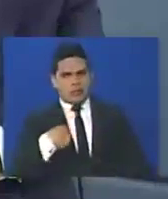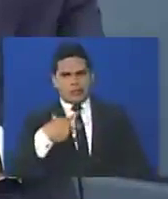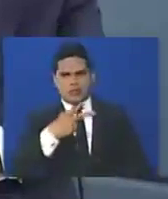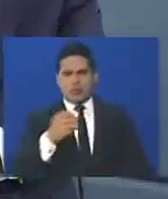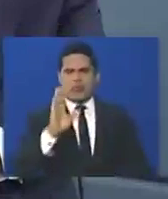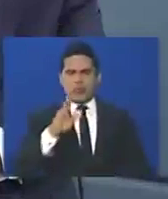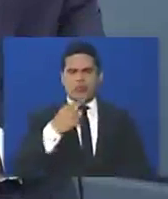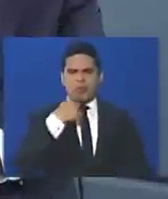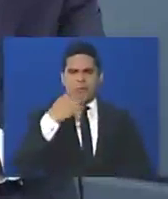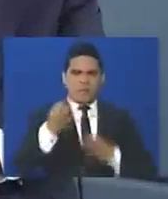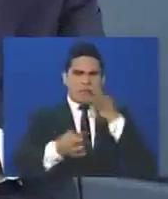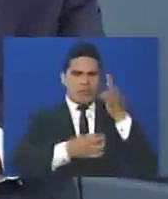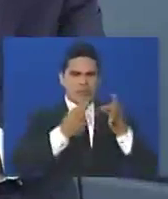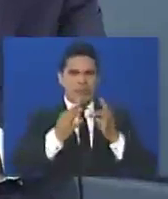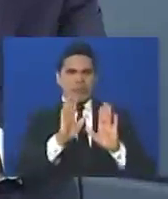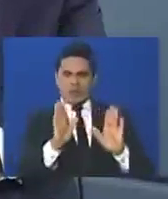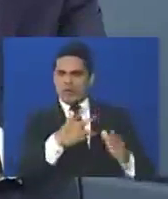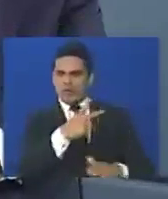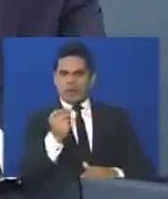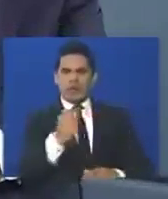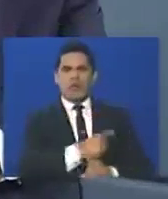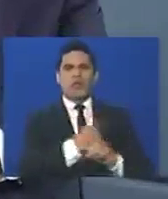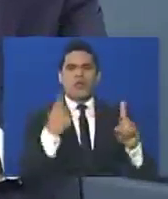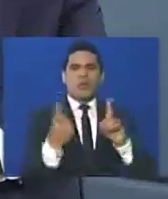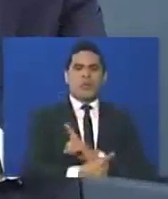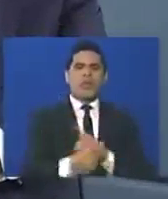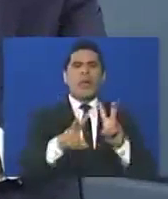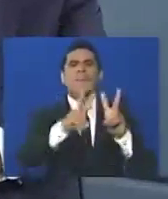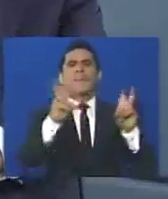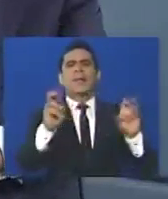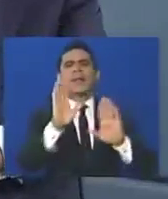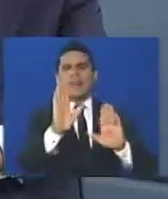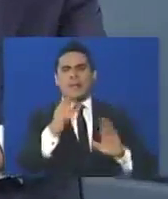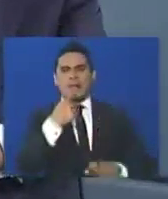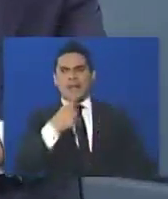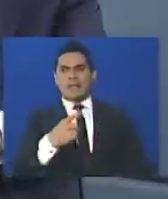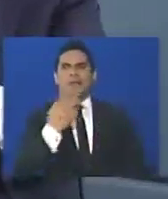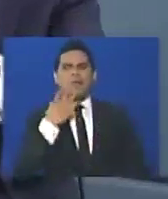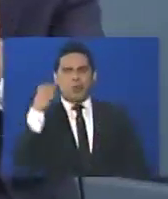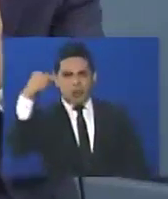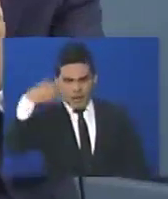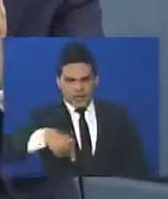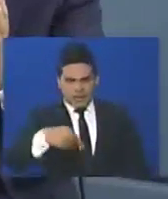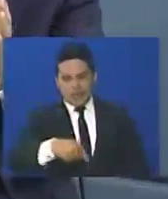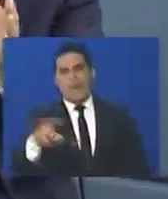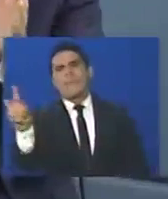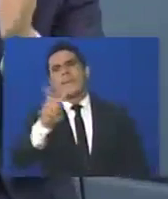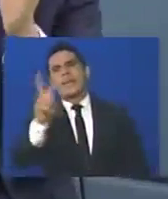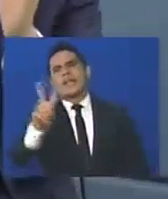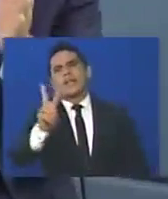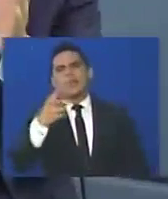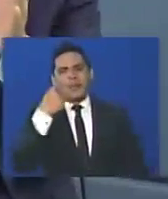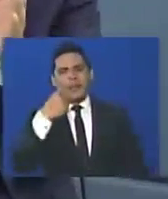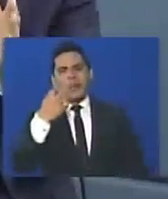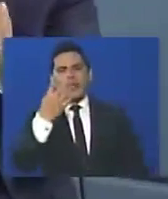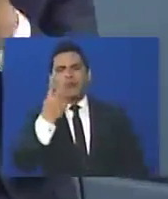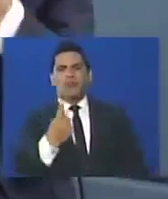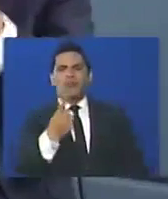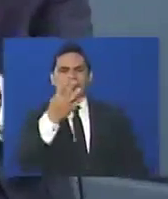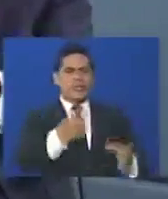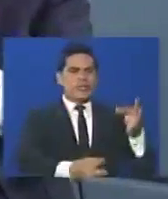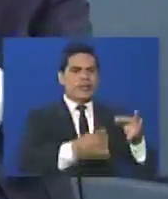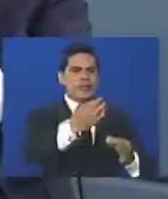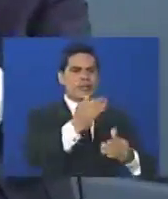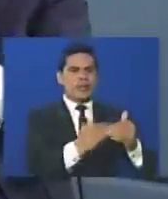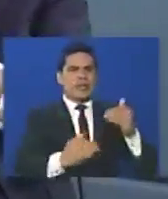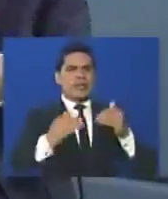yo no estoy hablando de eso, no me cambies el tema, yo de lo que estoy hablando, es que aquí, un tribunal es para